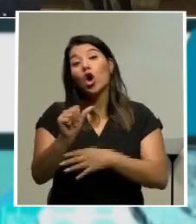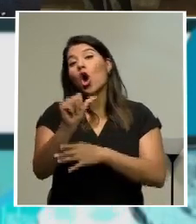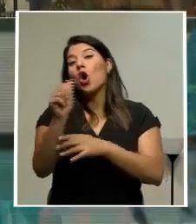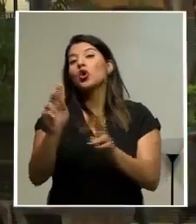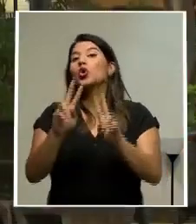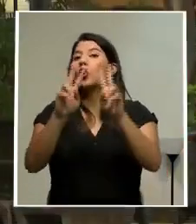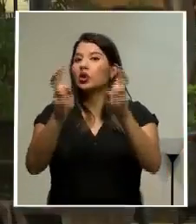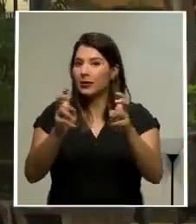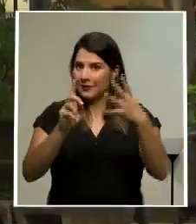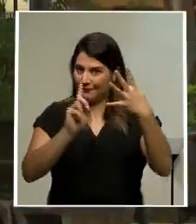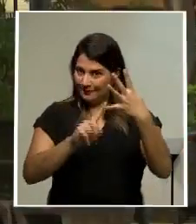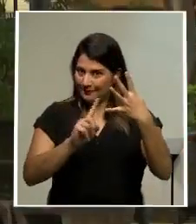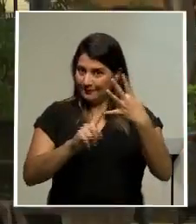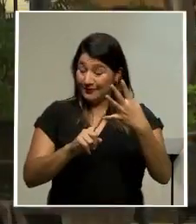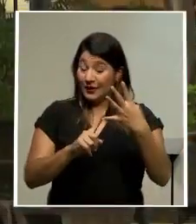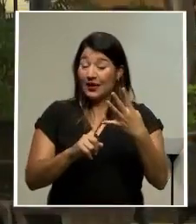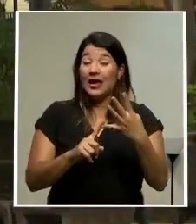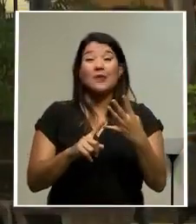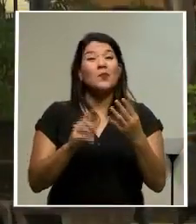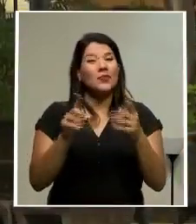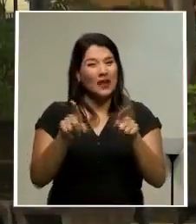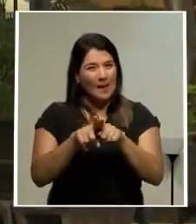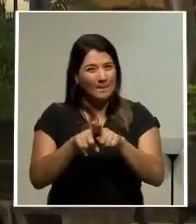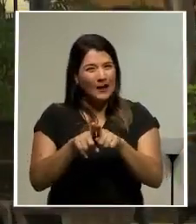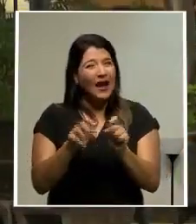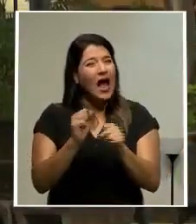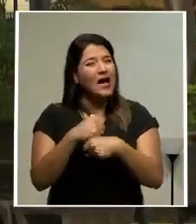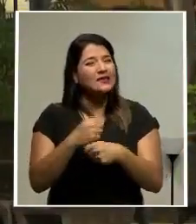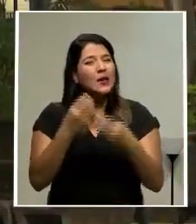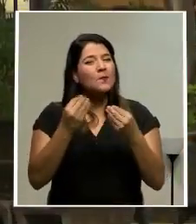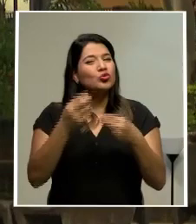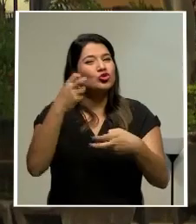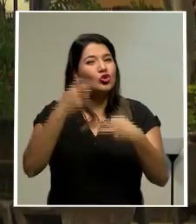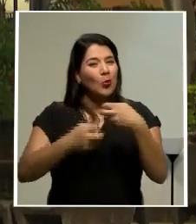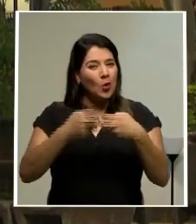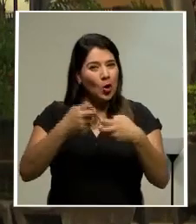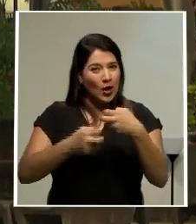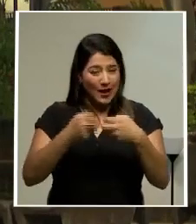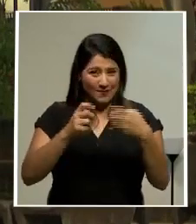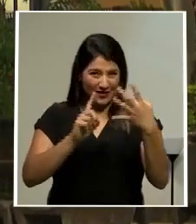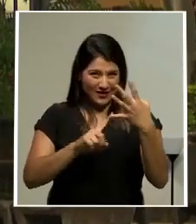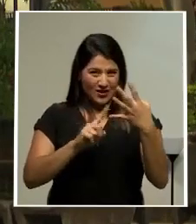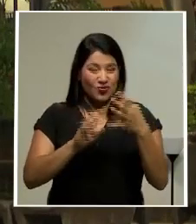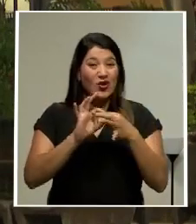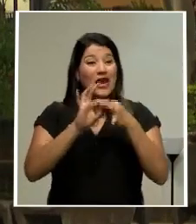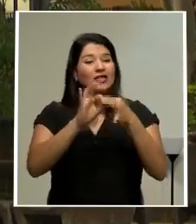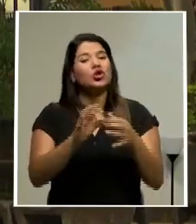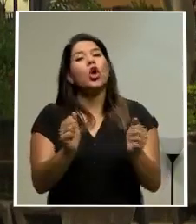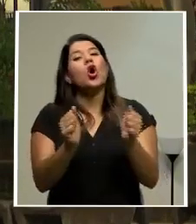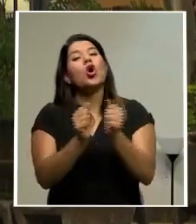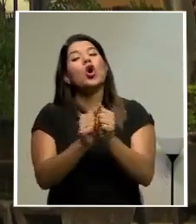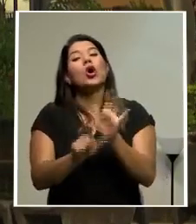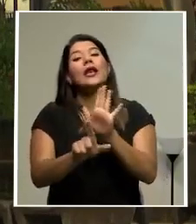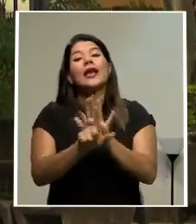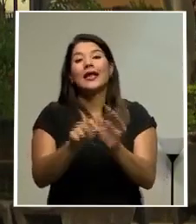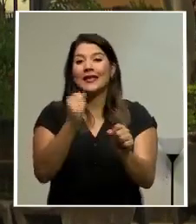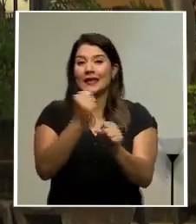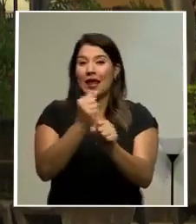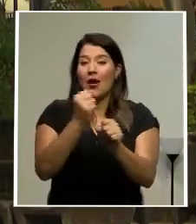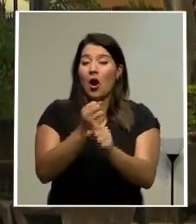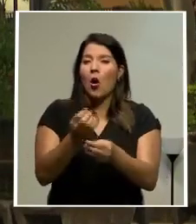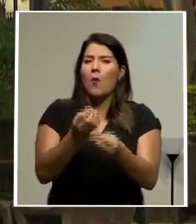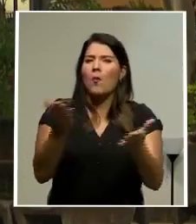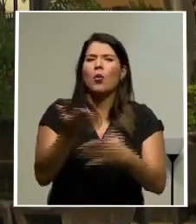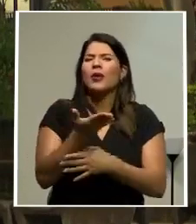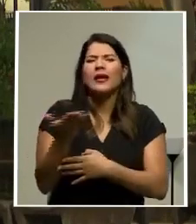de los temas bastante polémicos que se han visto acá en lo que es la ley de empleo público y es el tema